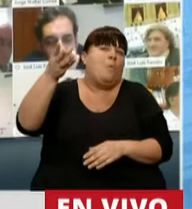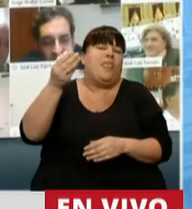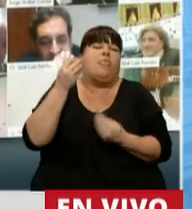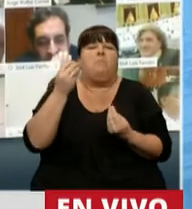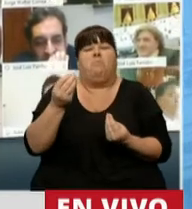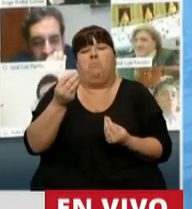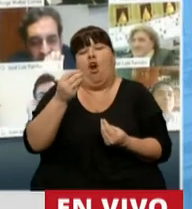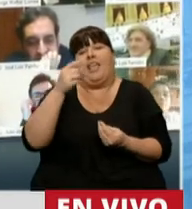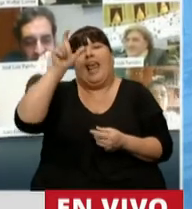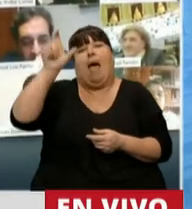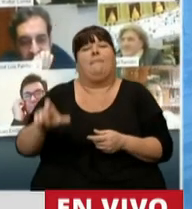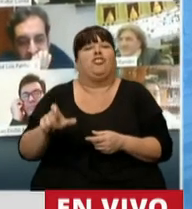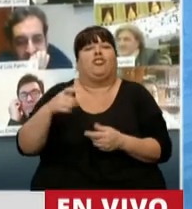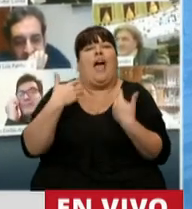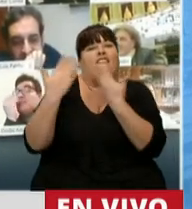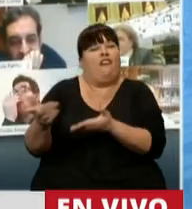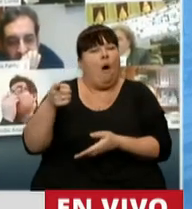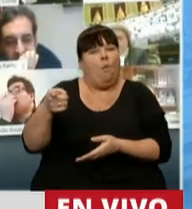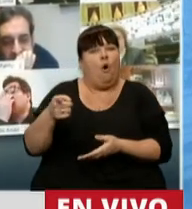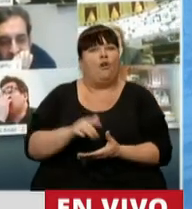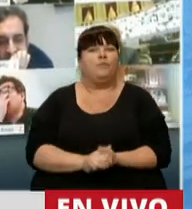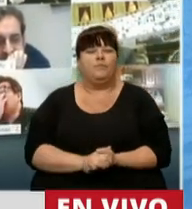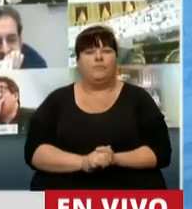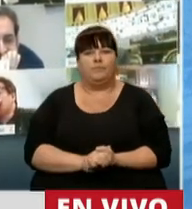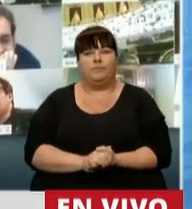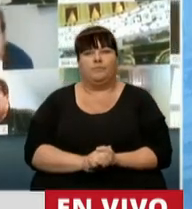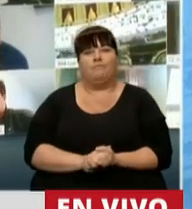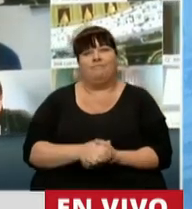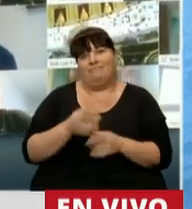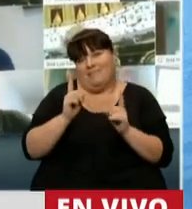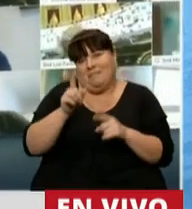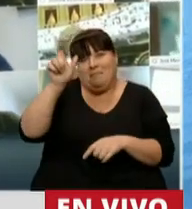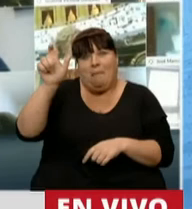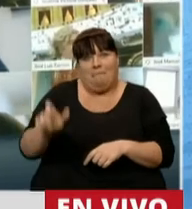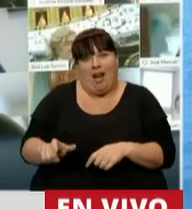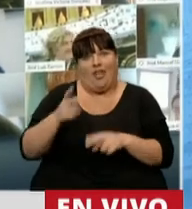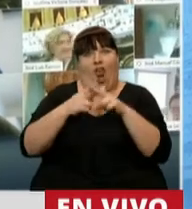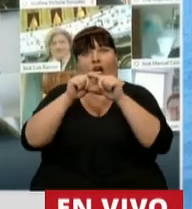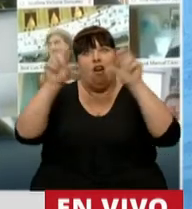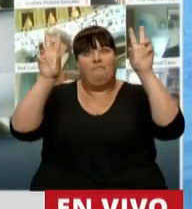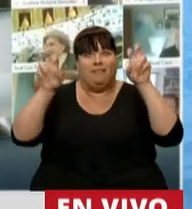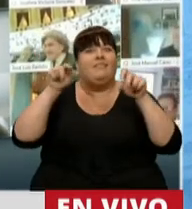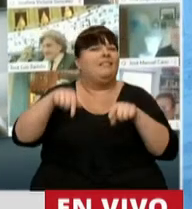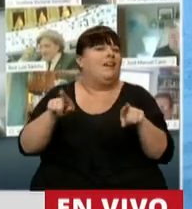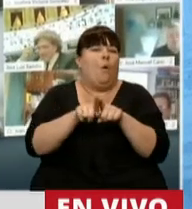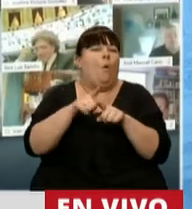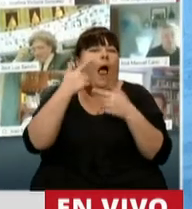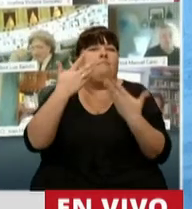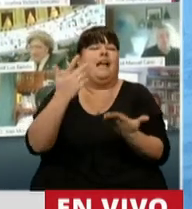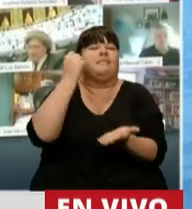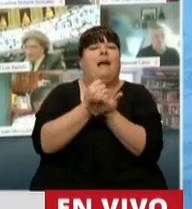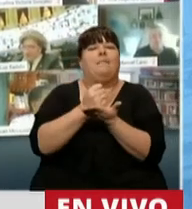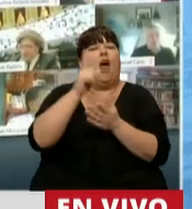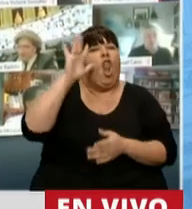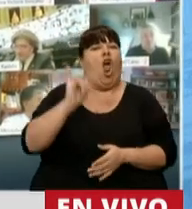destinatario principal es justamente la persona que lleva su nombre, esta va a pasar a la historia como la ley